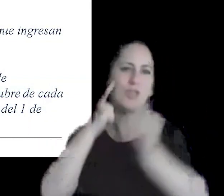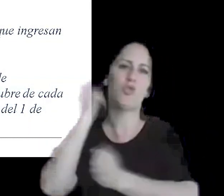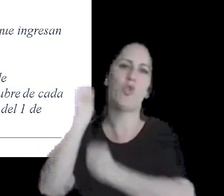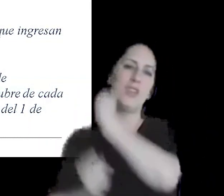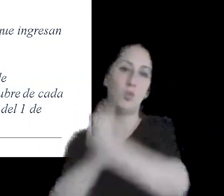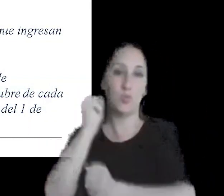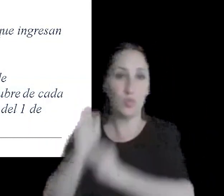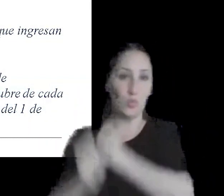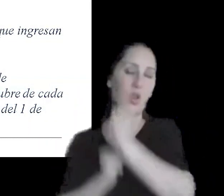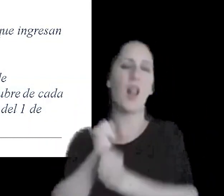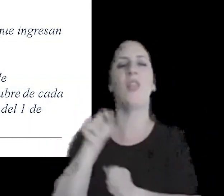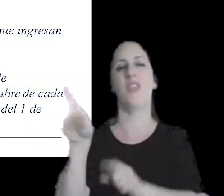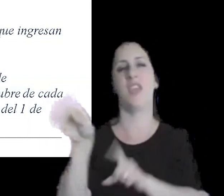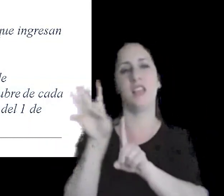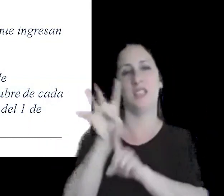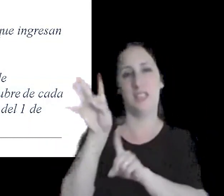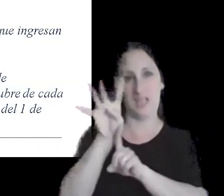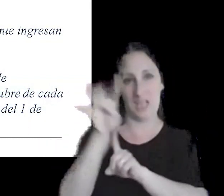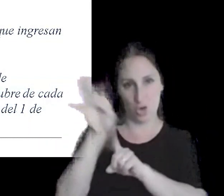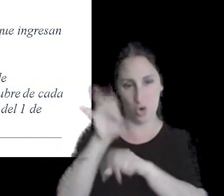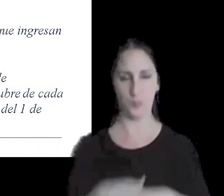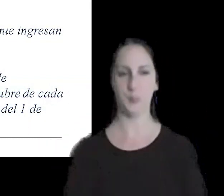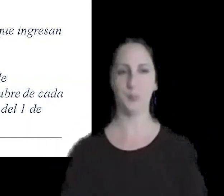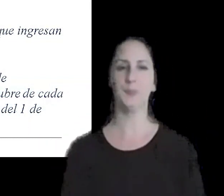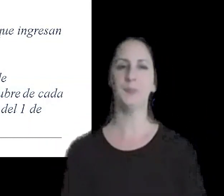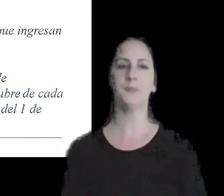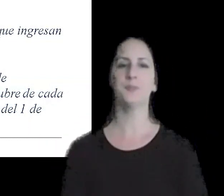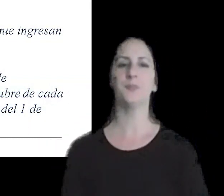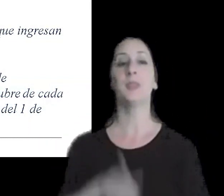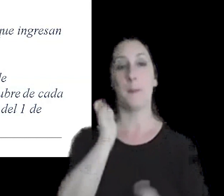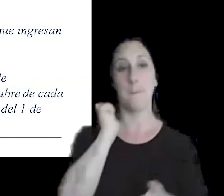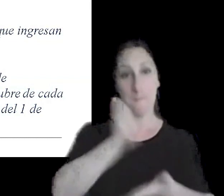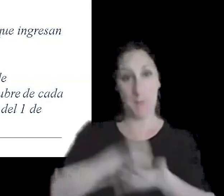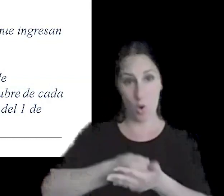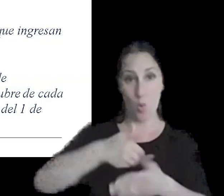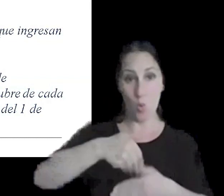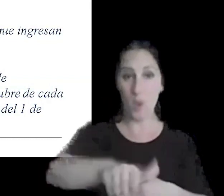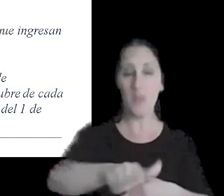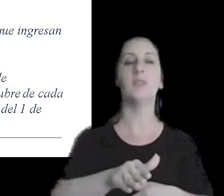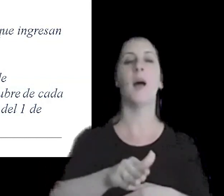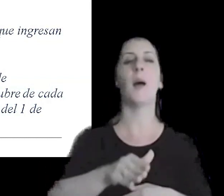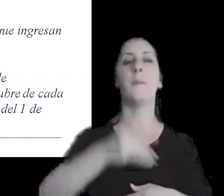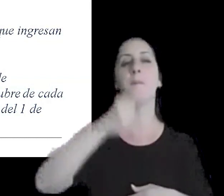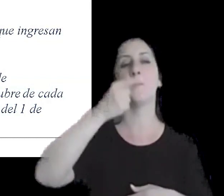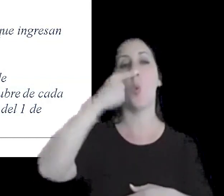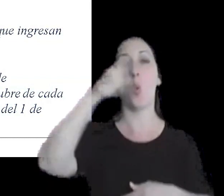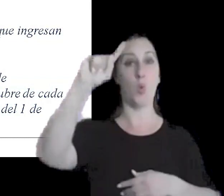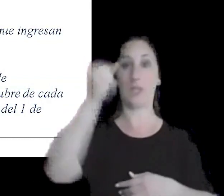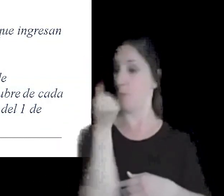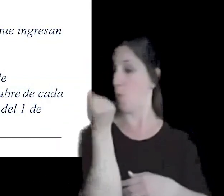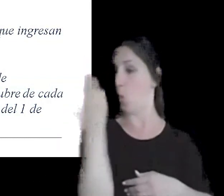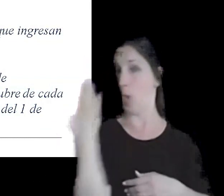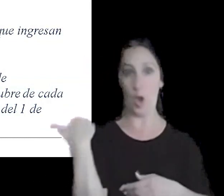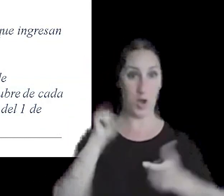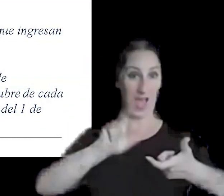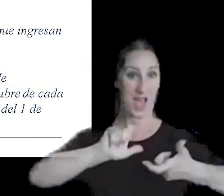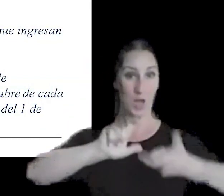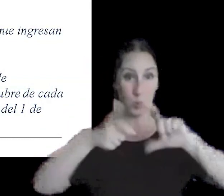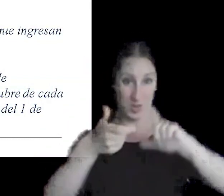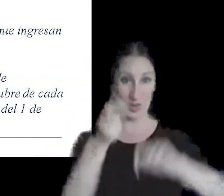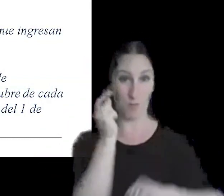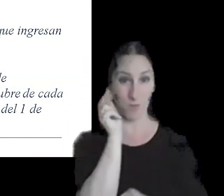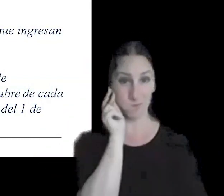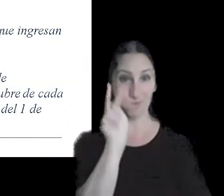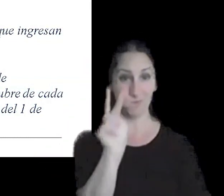procesamiento industrial del grano de trigo este pago a cuenta y en el último valor actualizado que es lo que ustedes están viendo